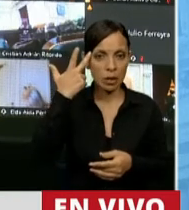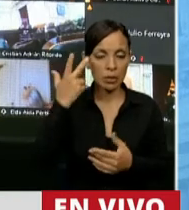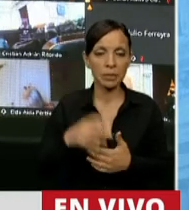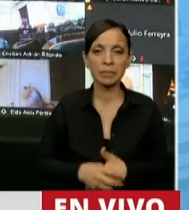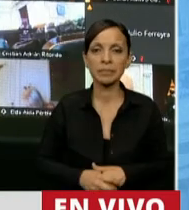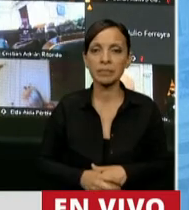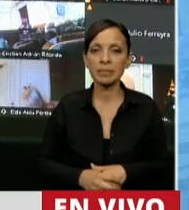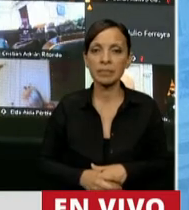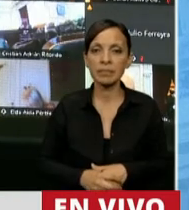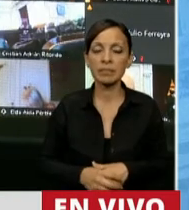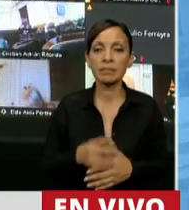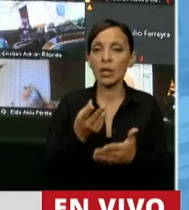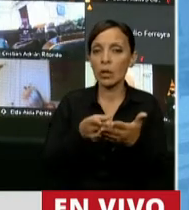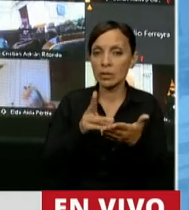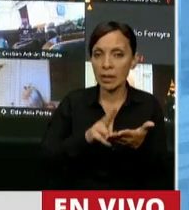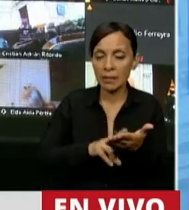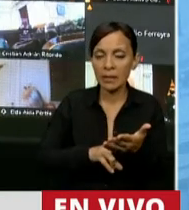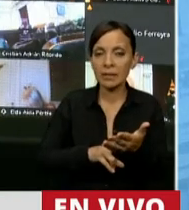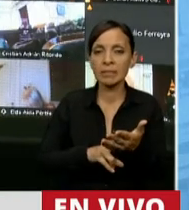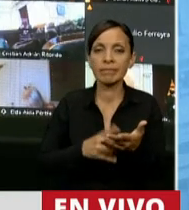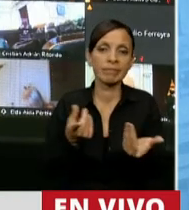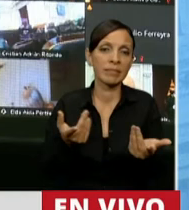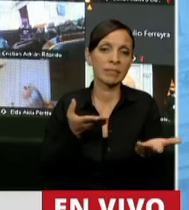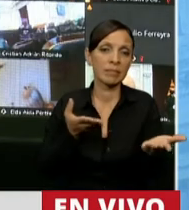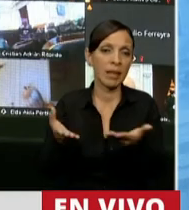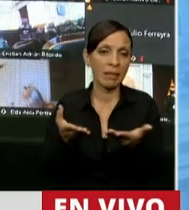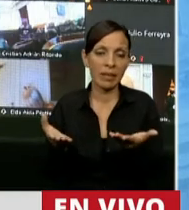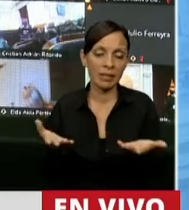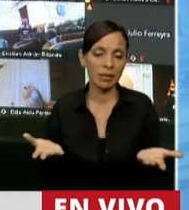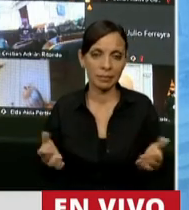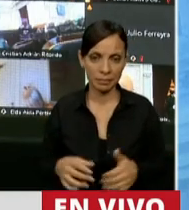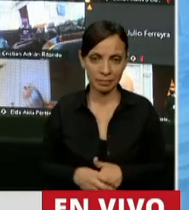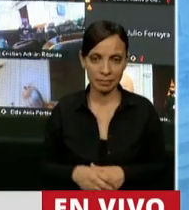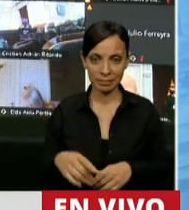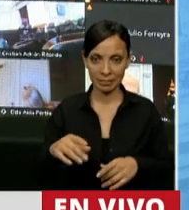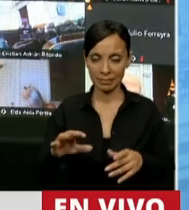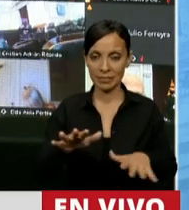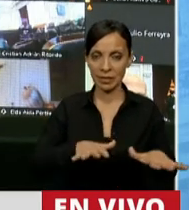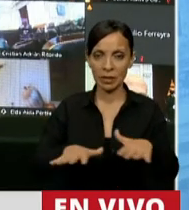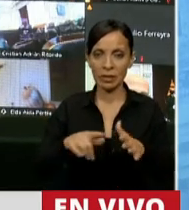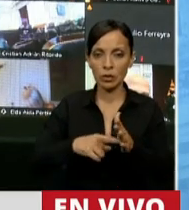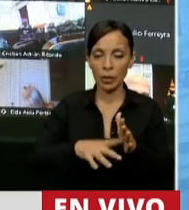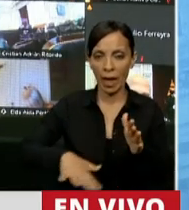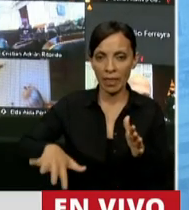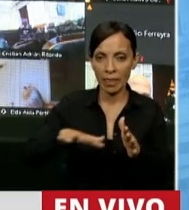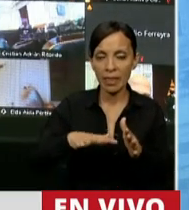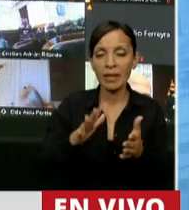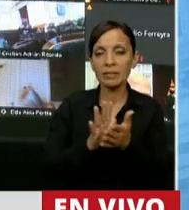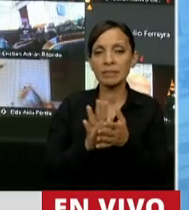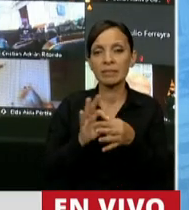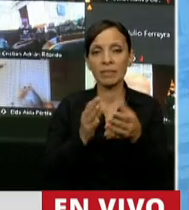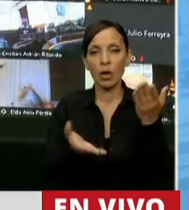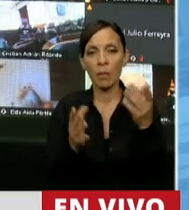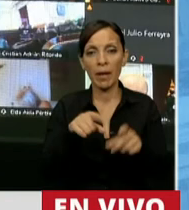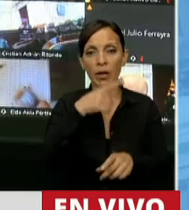Ha existido una vez más una situación de privilegio en este contexto de la Ciudad Autónoma de Buenos Aires en relación al resto del